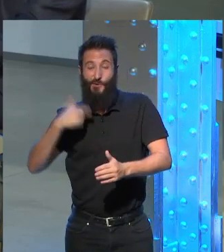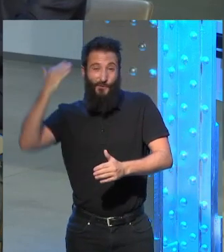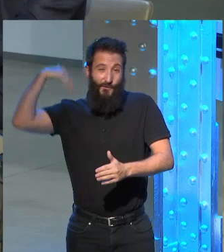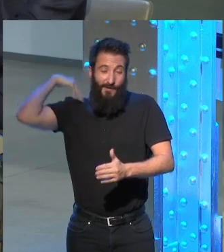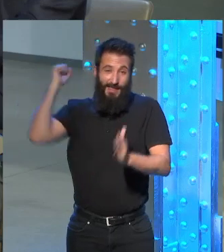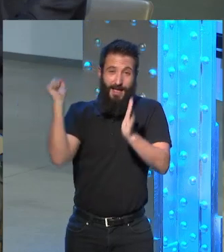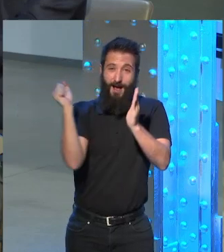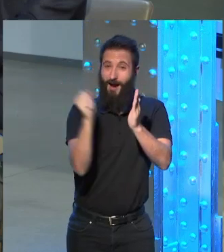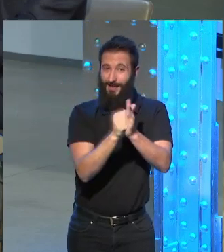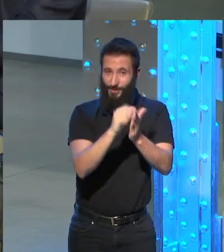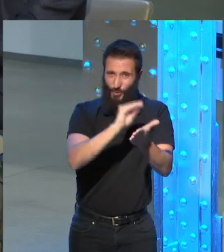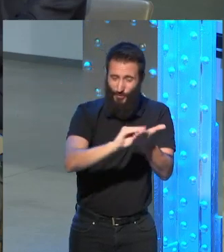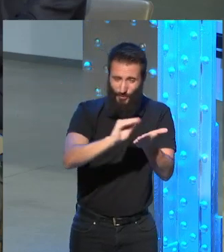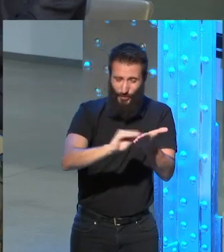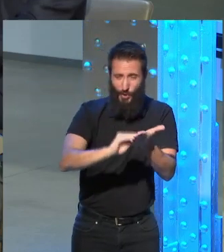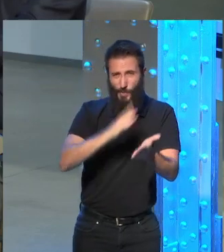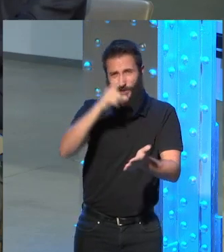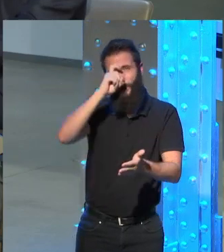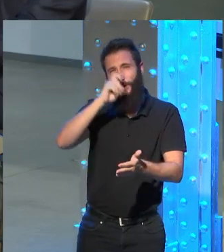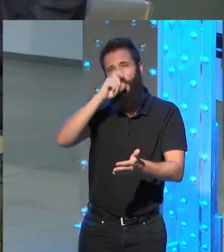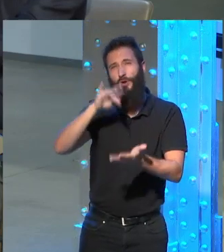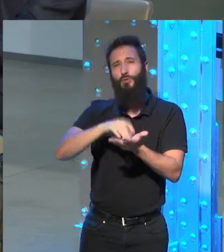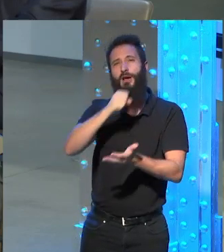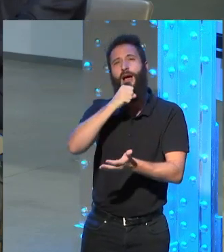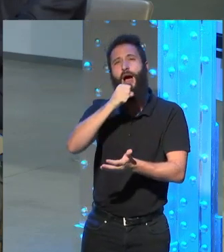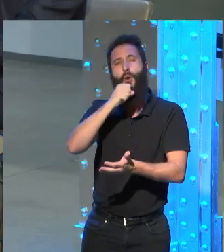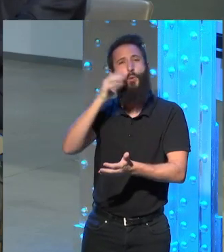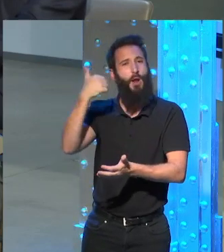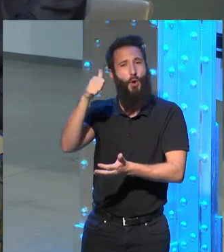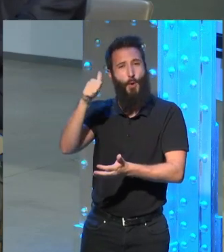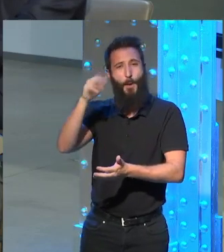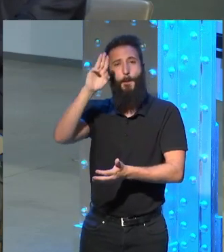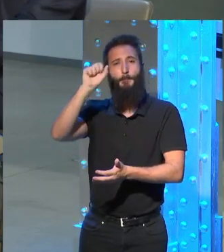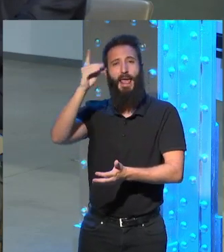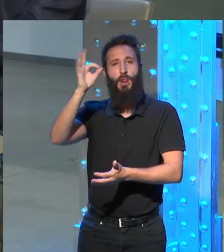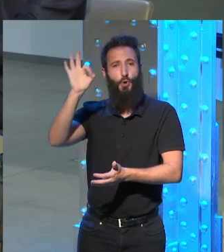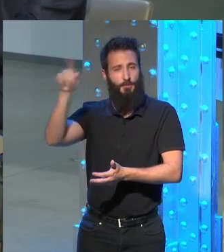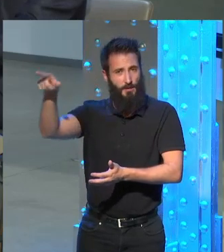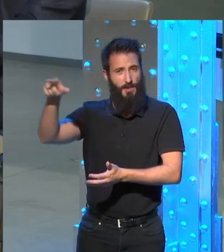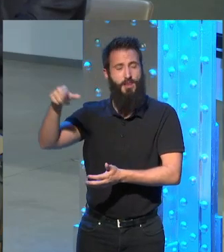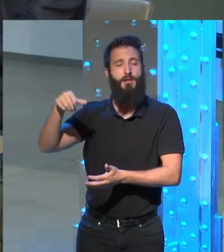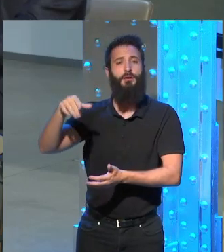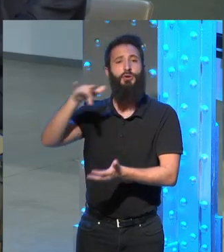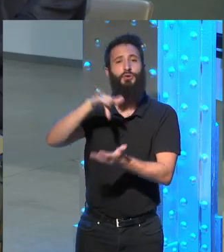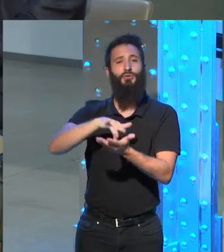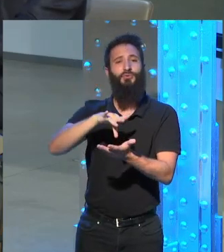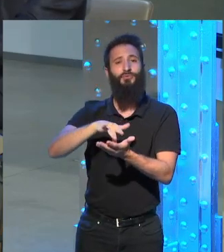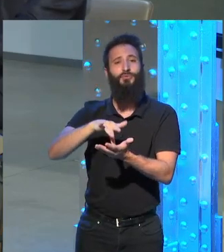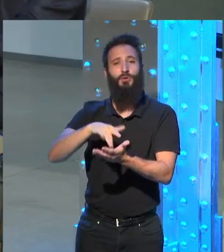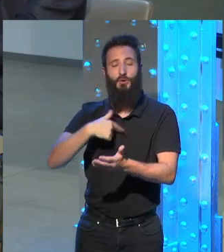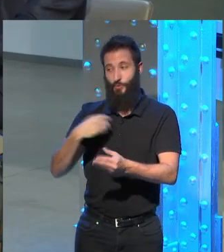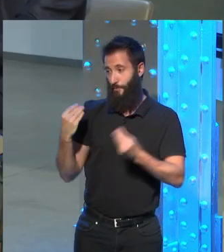recordando que cuando mi abuelito Pedro era prefecto en Piura yo había vivido